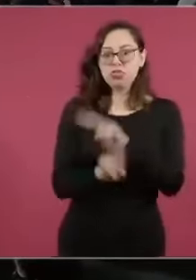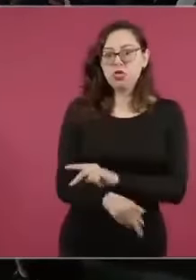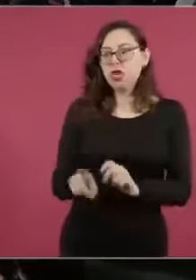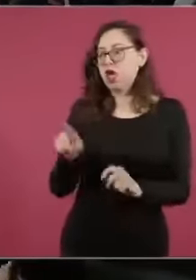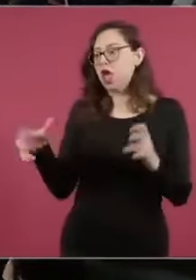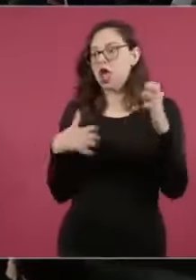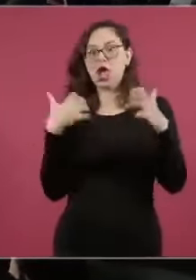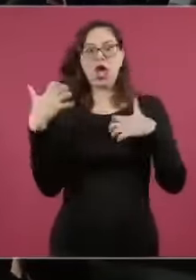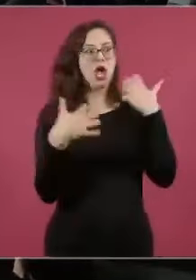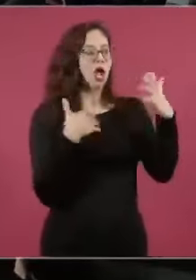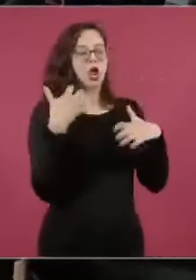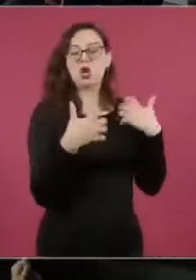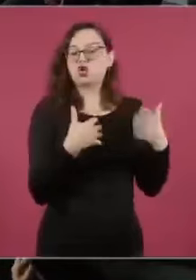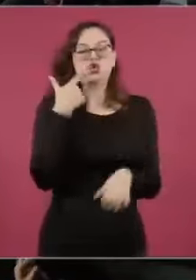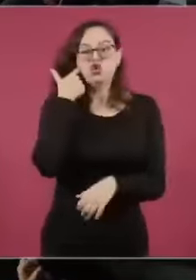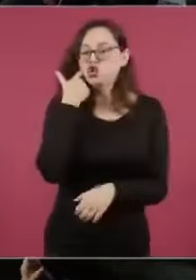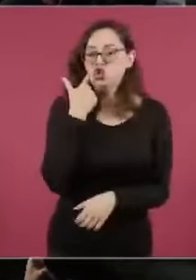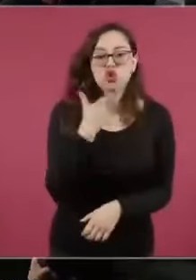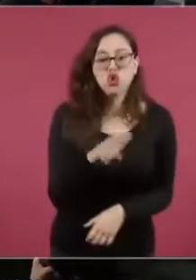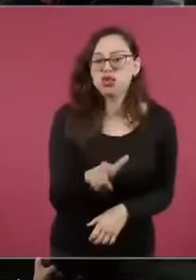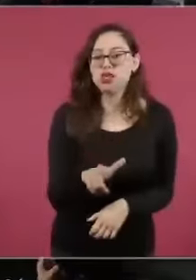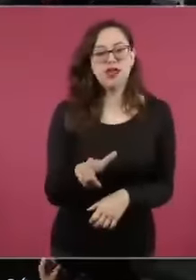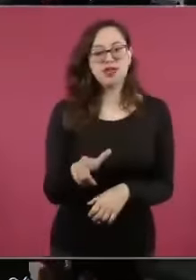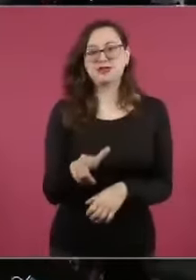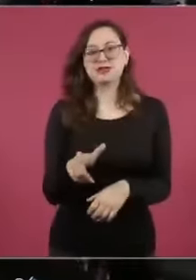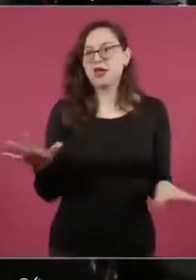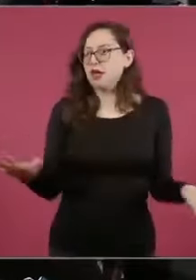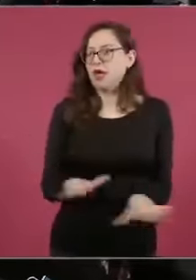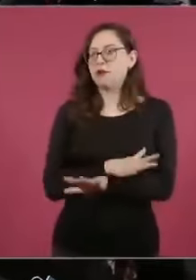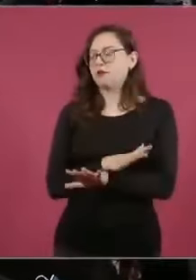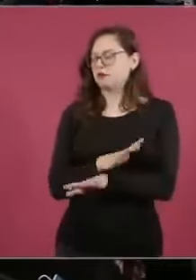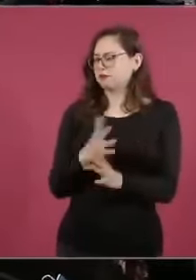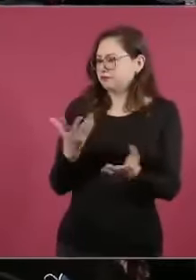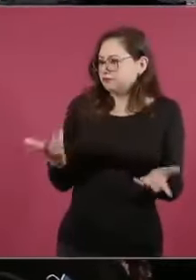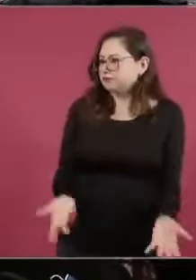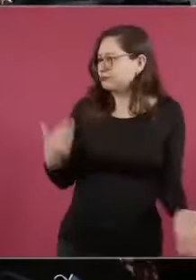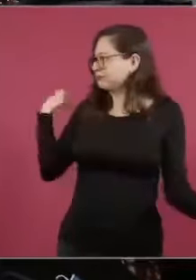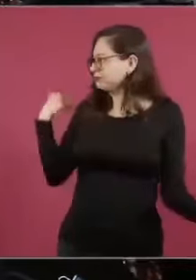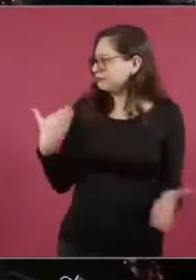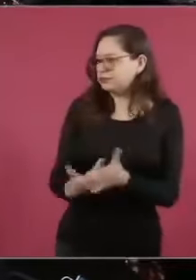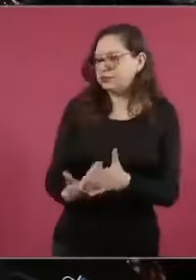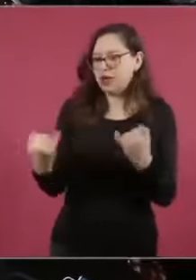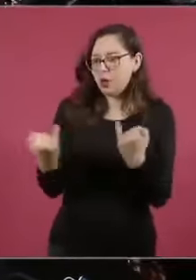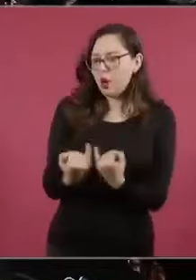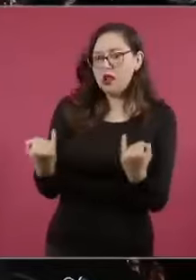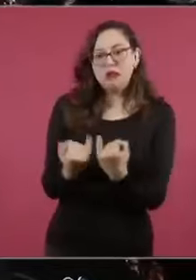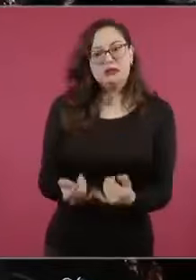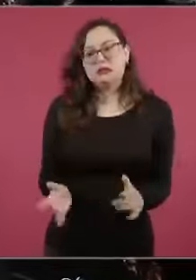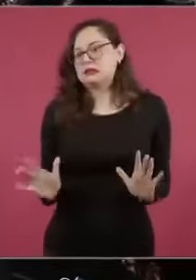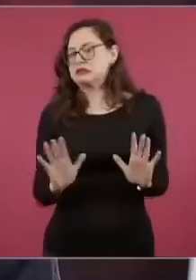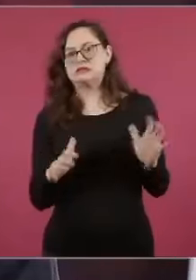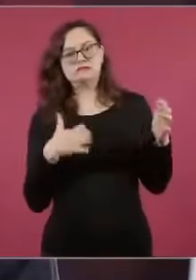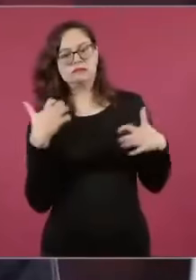eran dos o tres gatos cuando mucho yo no conté más junta más gente un taquero de un barrio de